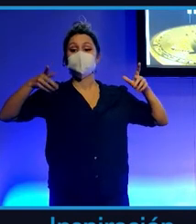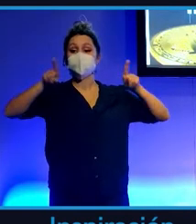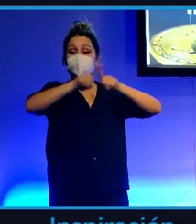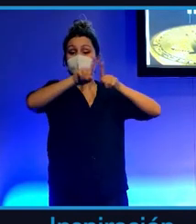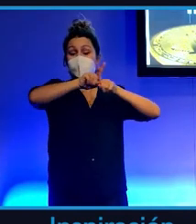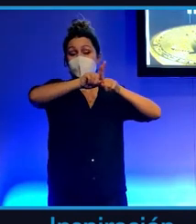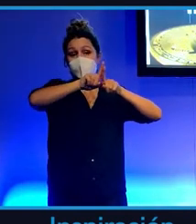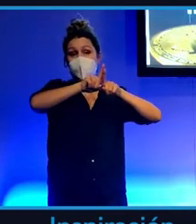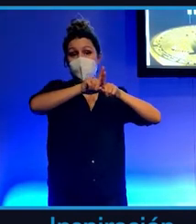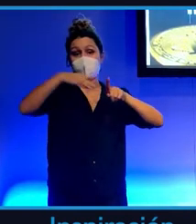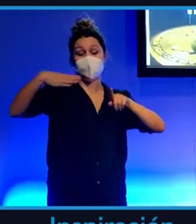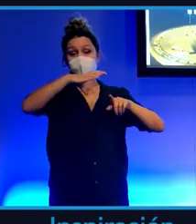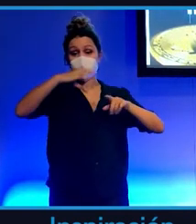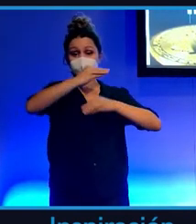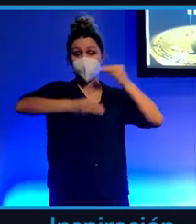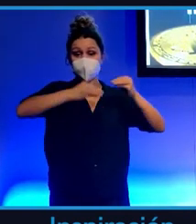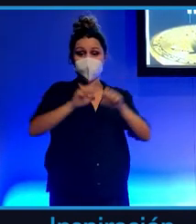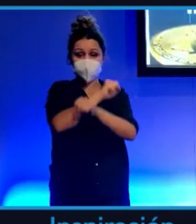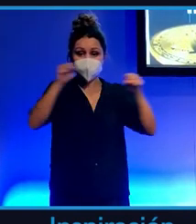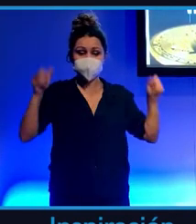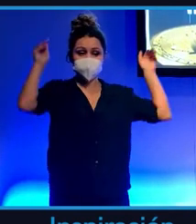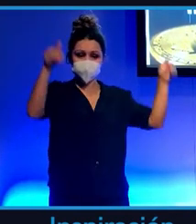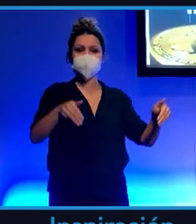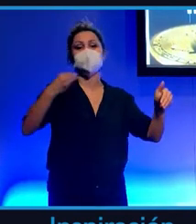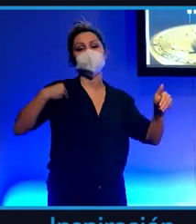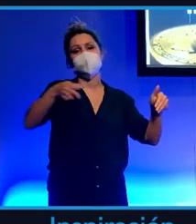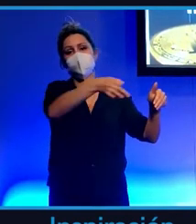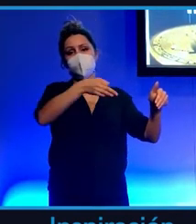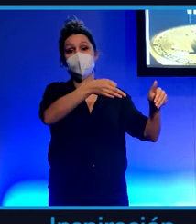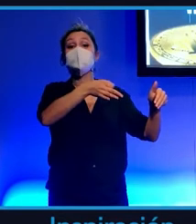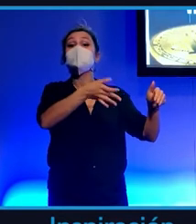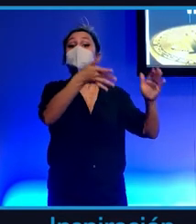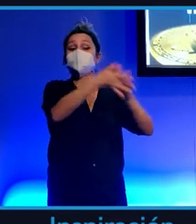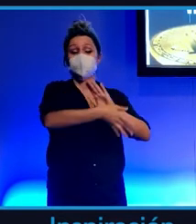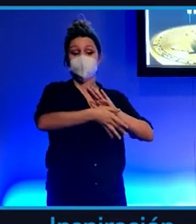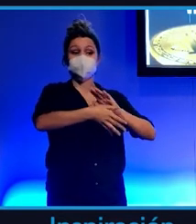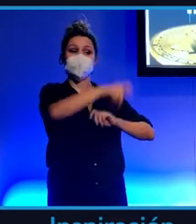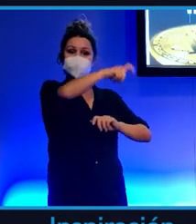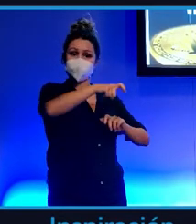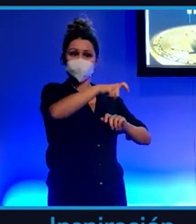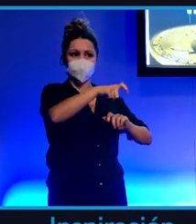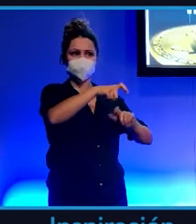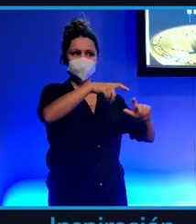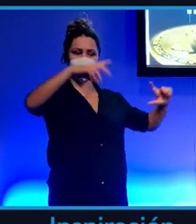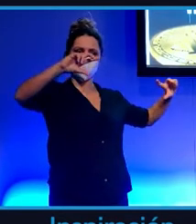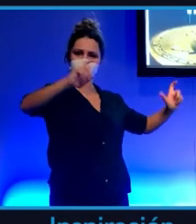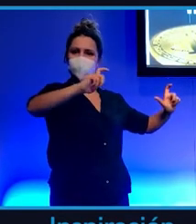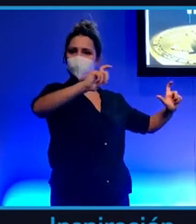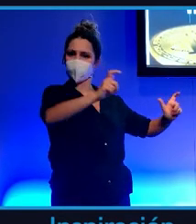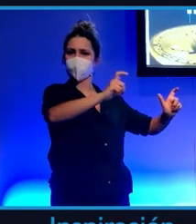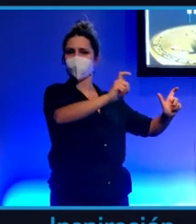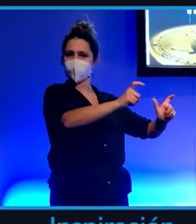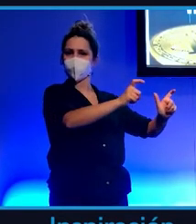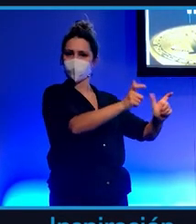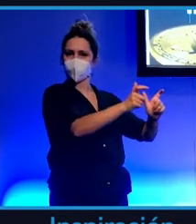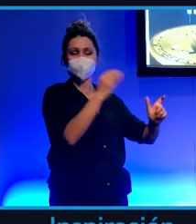Es que ya se están acabando los argumentos. Ya cada vez va a haber menos tulipanistas porque es que no hay más motivos para pensar